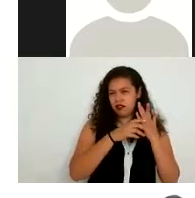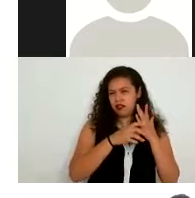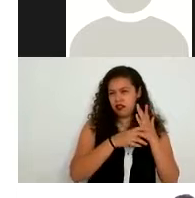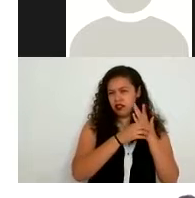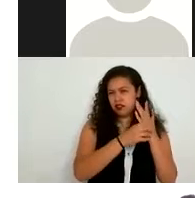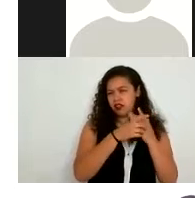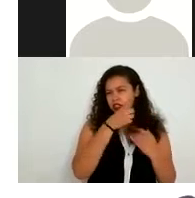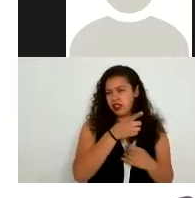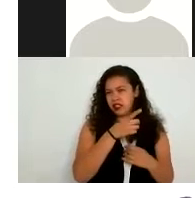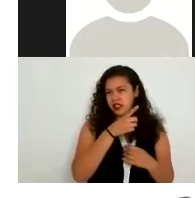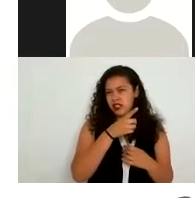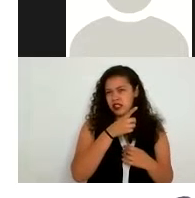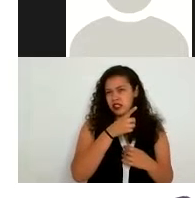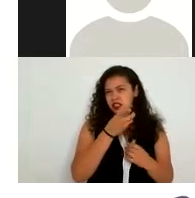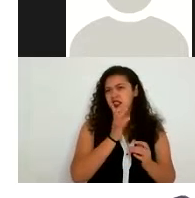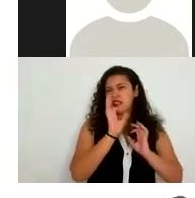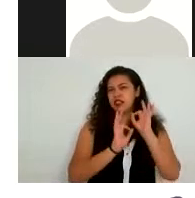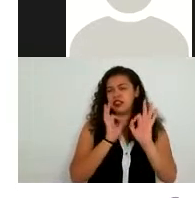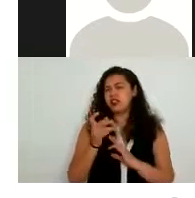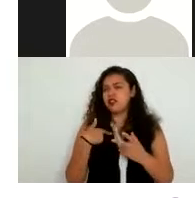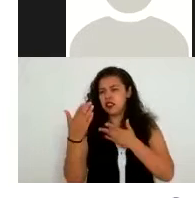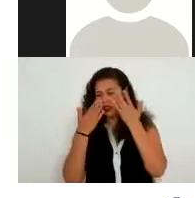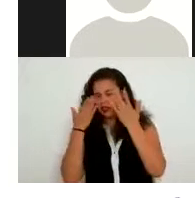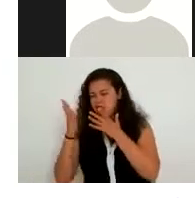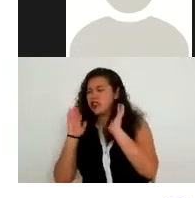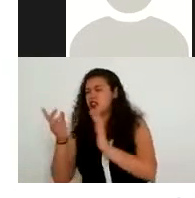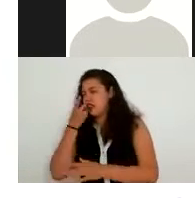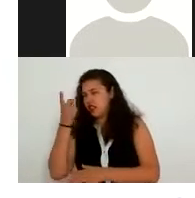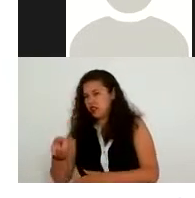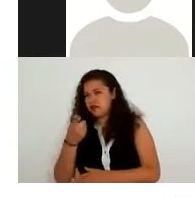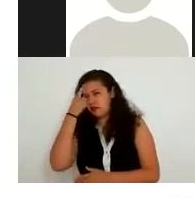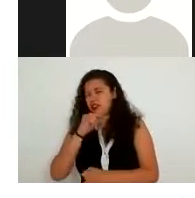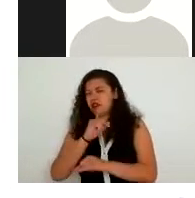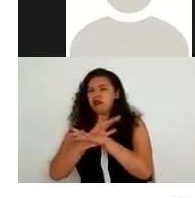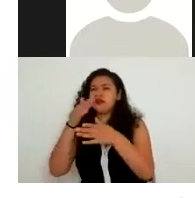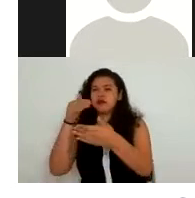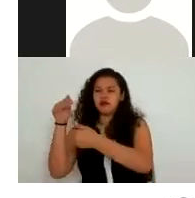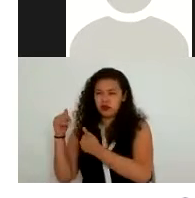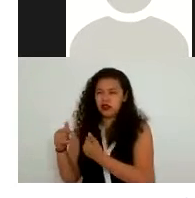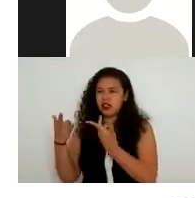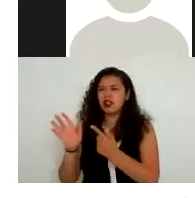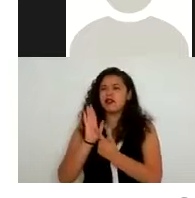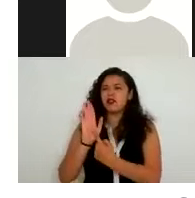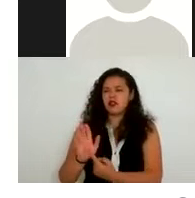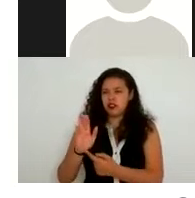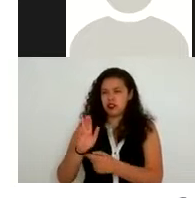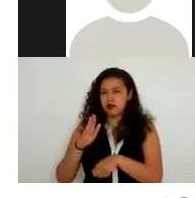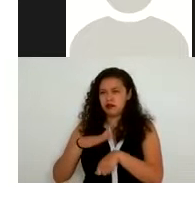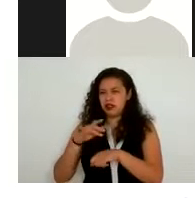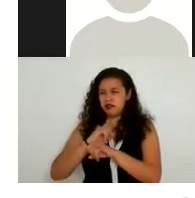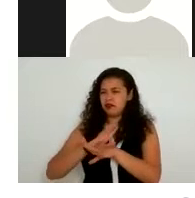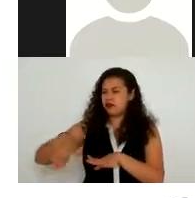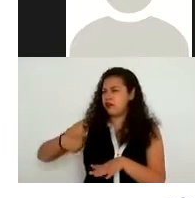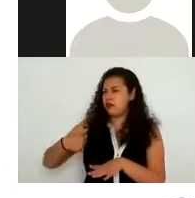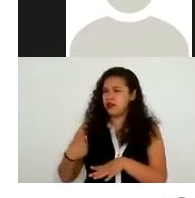hemos venido estudiando ya lo hemos venido mencionando la obtención uso, divulgación o almacenamiento de datos personales por cualquier medio